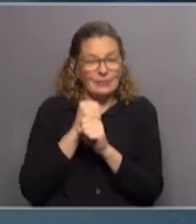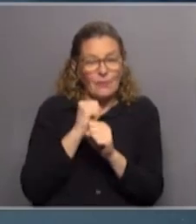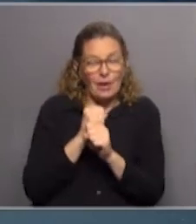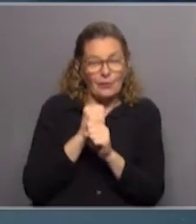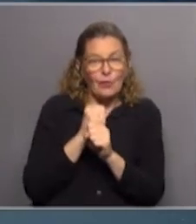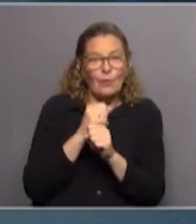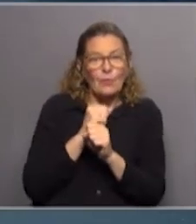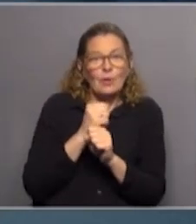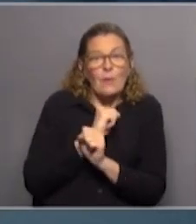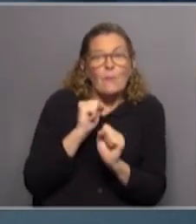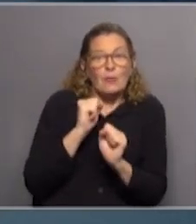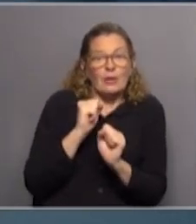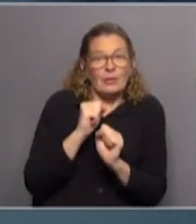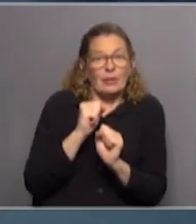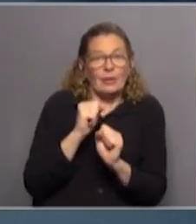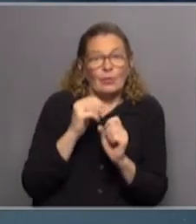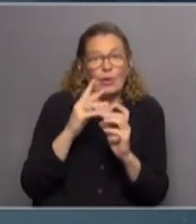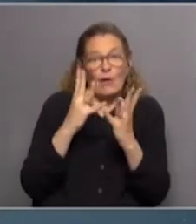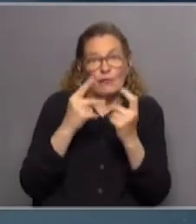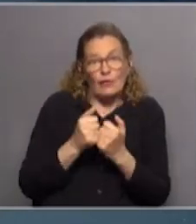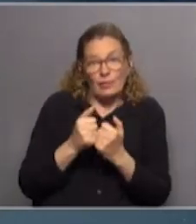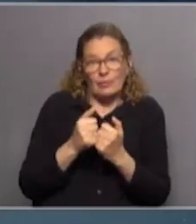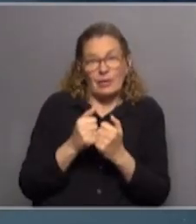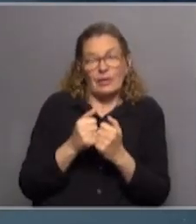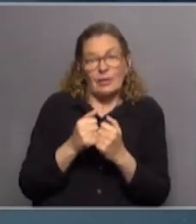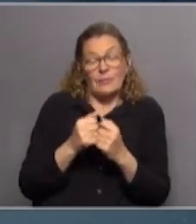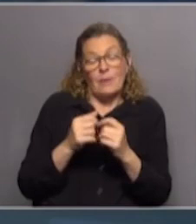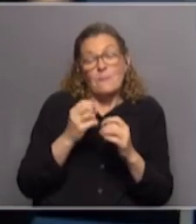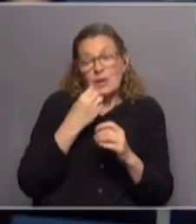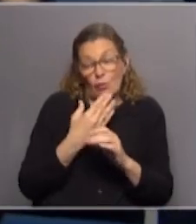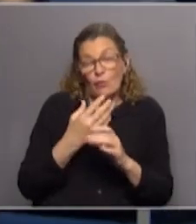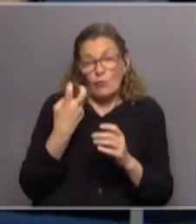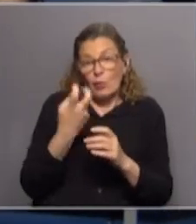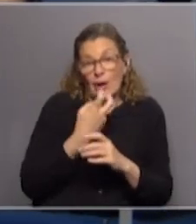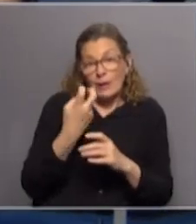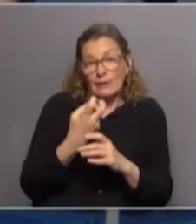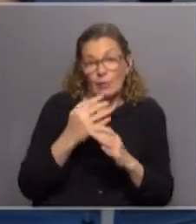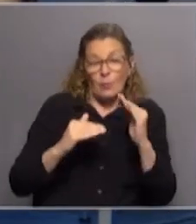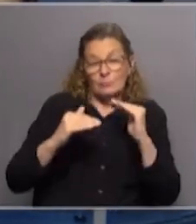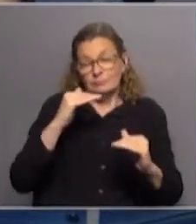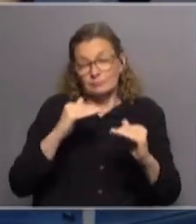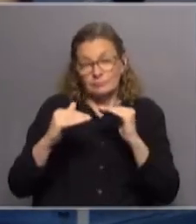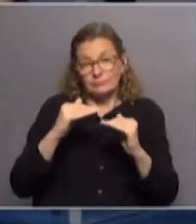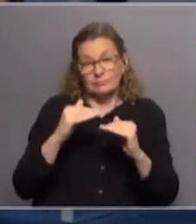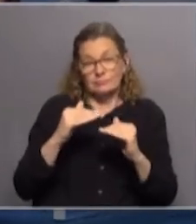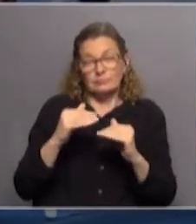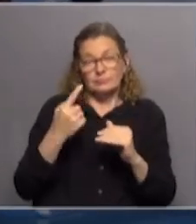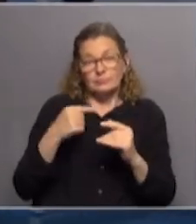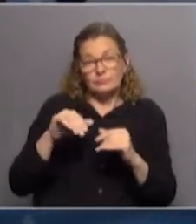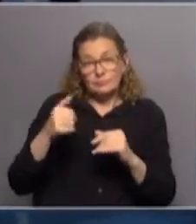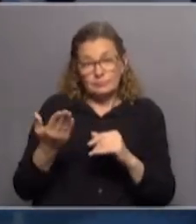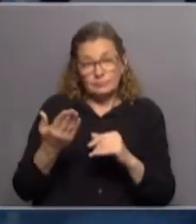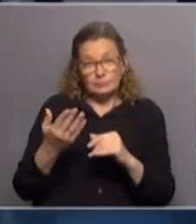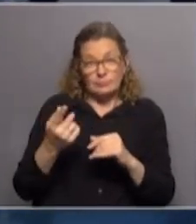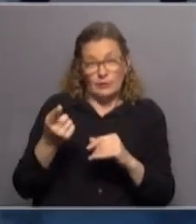que permita digamos con algún formato que sea el más adecuado equilibrarla operativamente lo otro